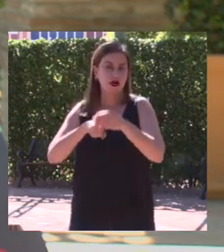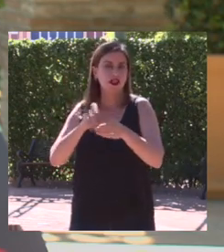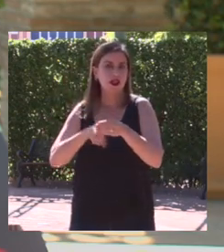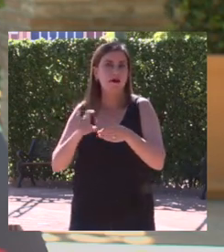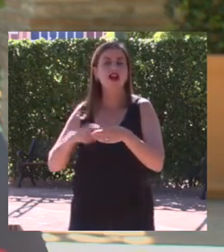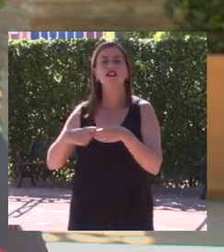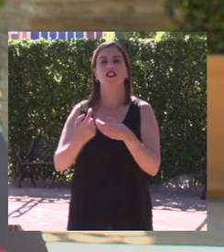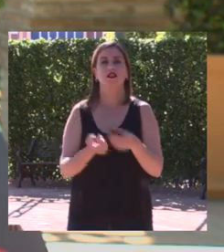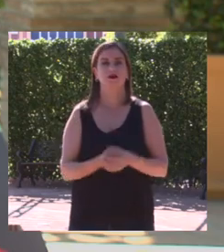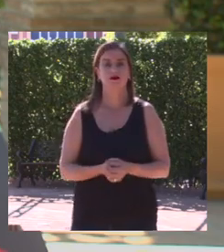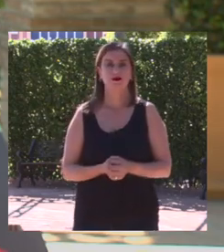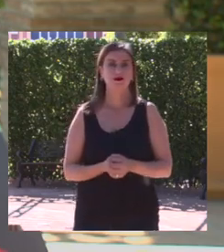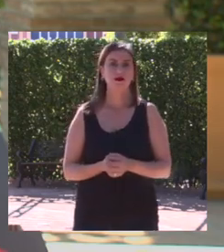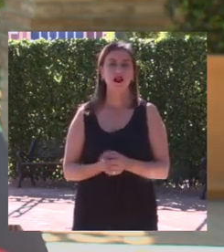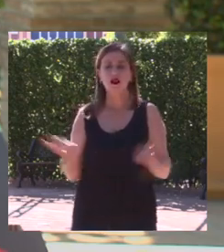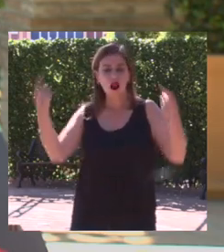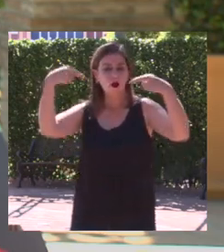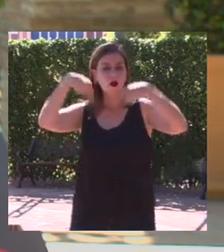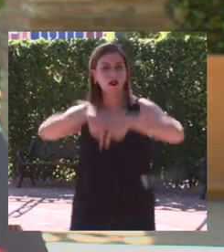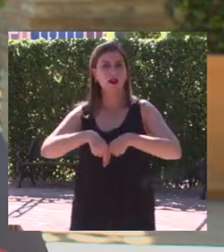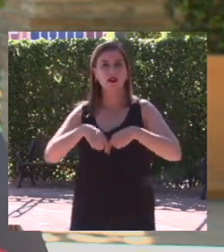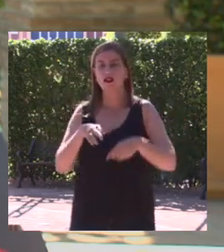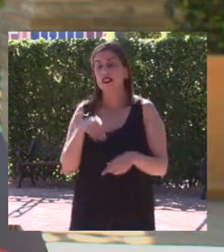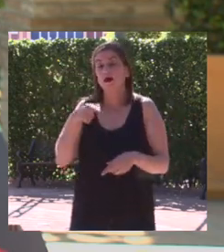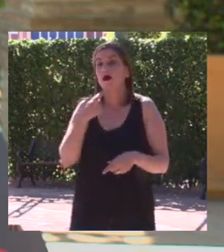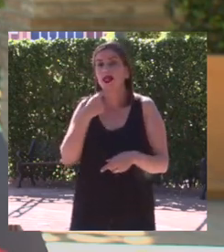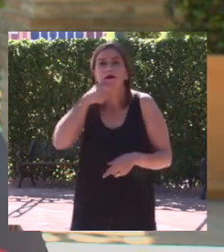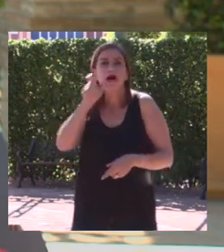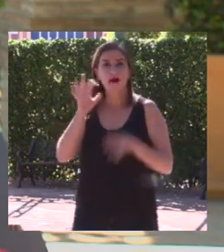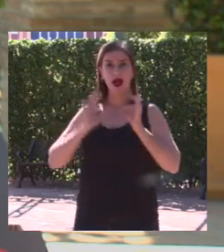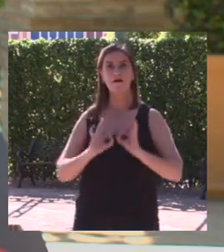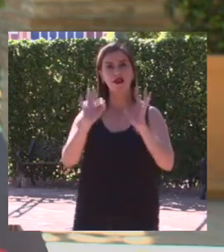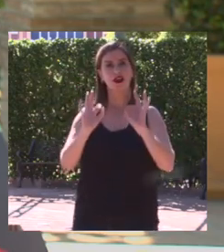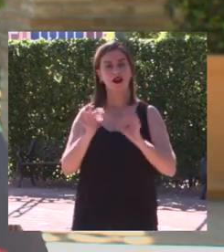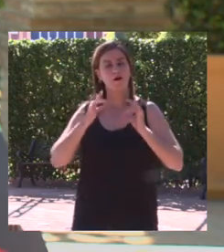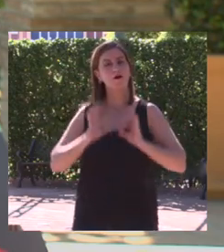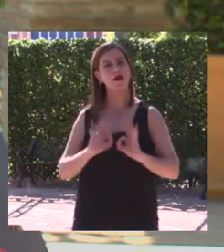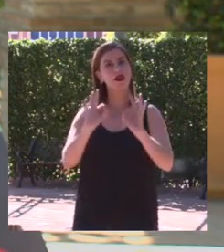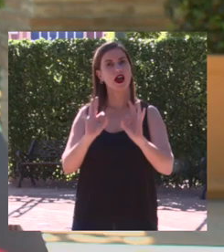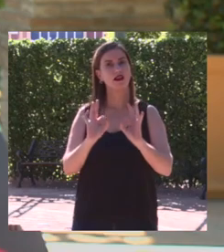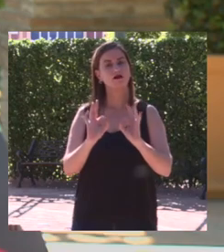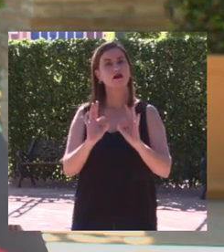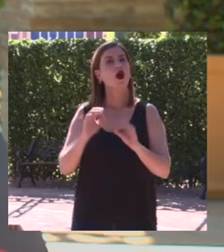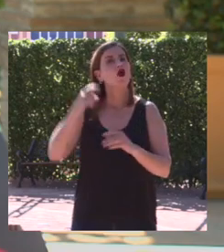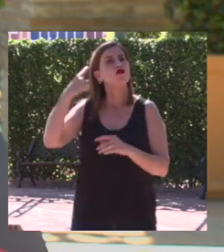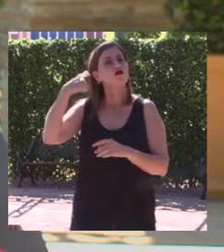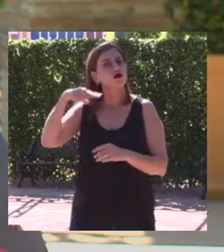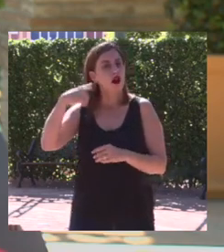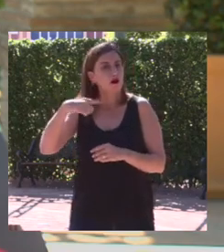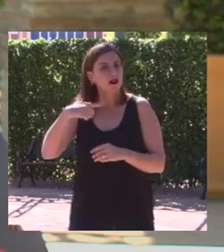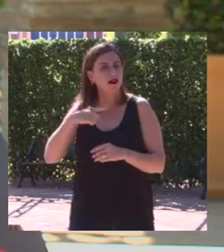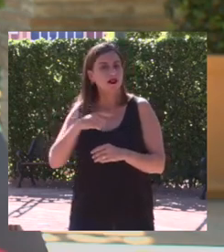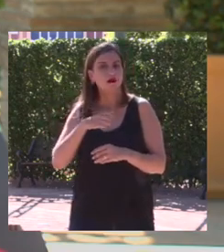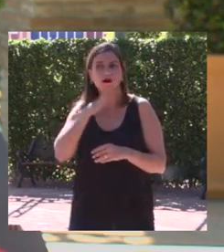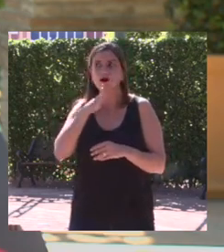que, vuelvo a decir la palabra especial, es especial no solo por estar